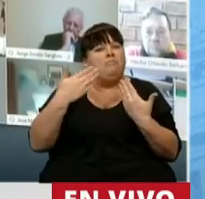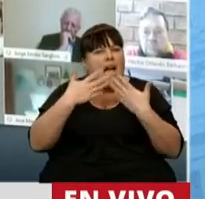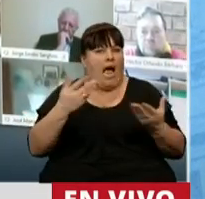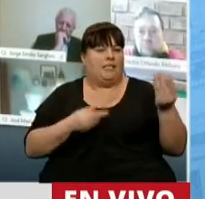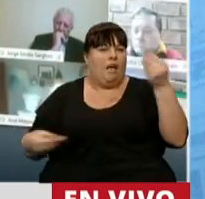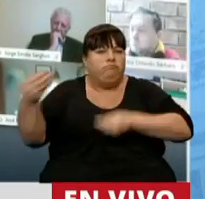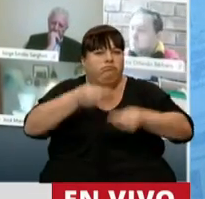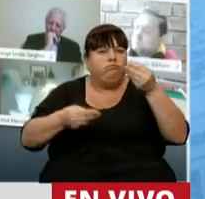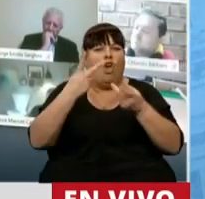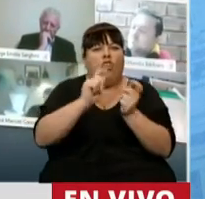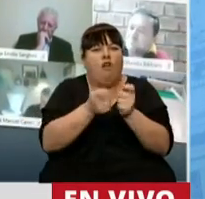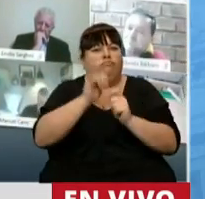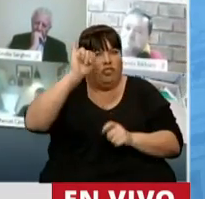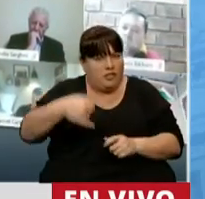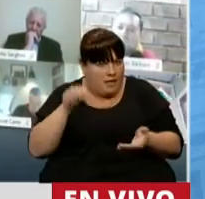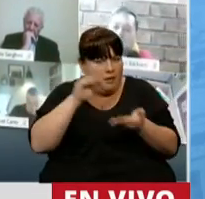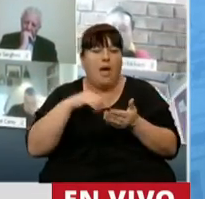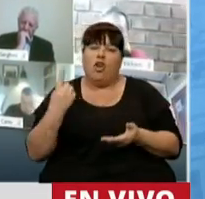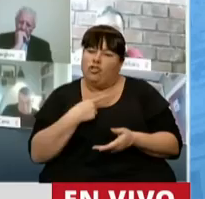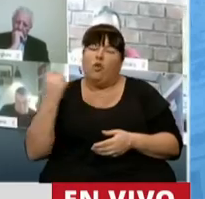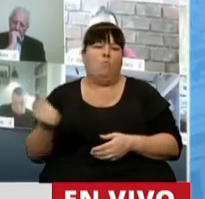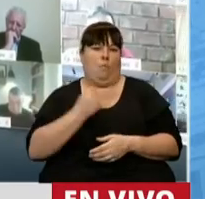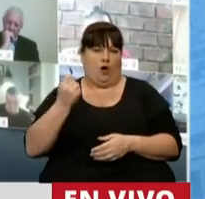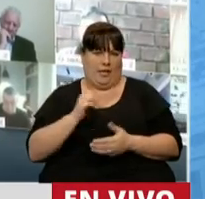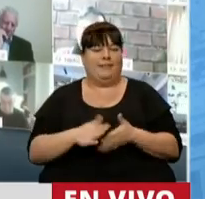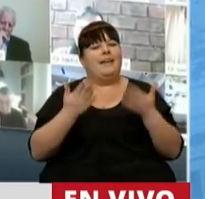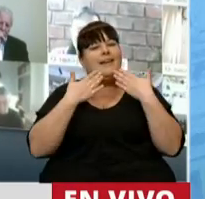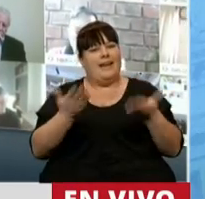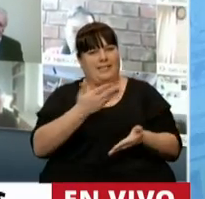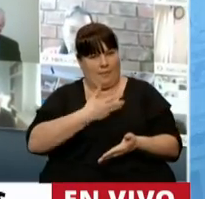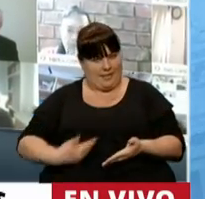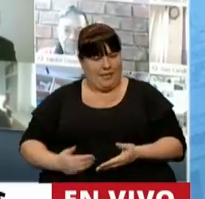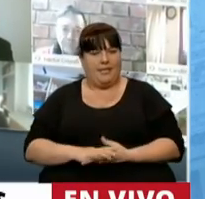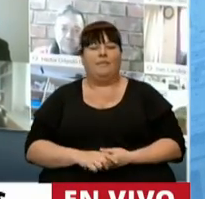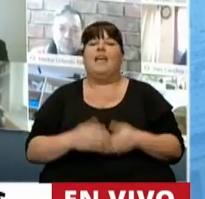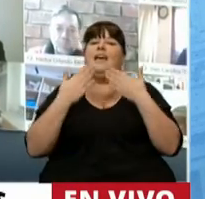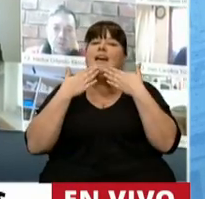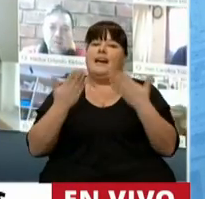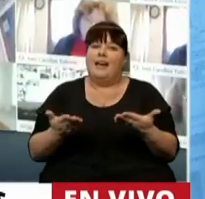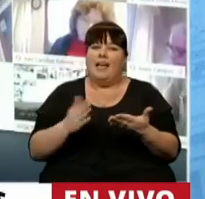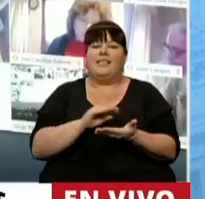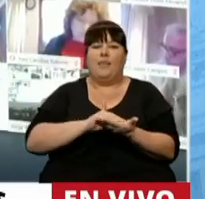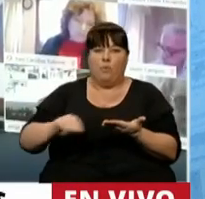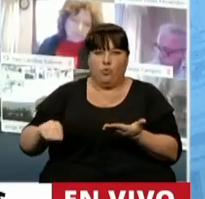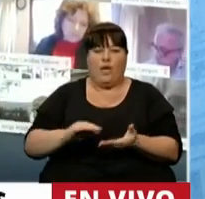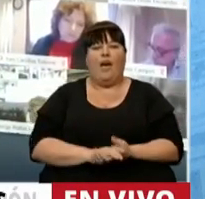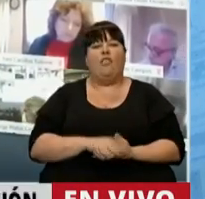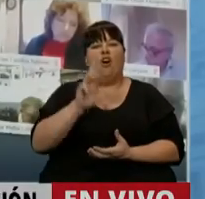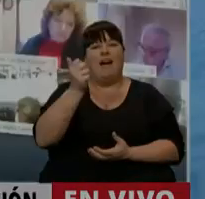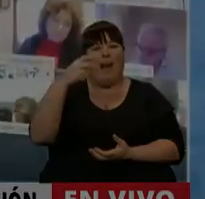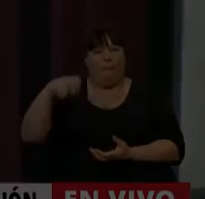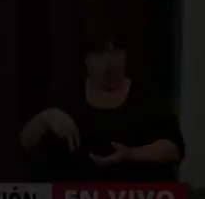incorporar estas dos modificaciones que para nosotros son tan importantes. Gracias, señor Presidente. Muchas gracias, diputado José Luis